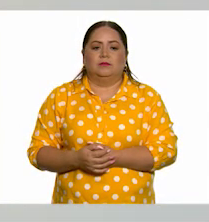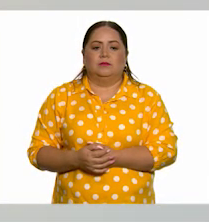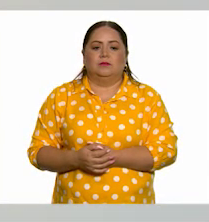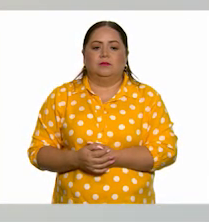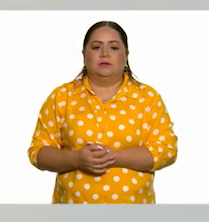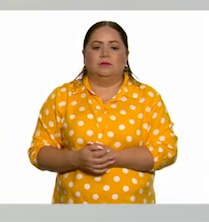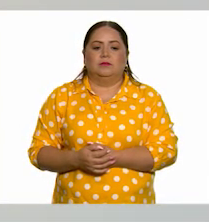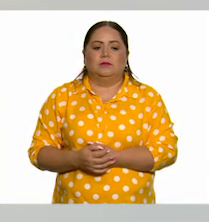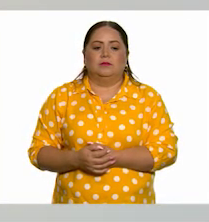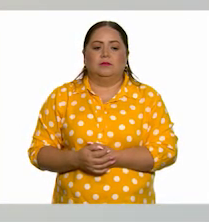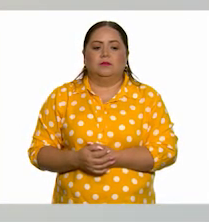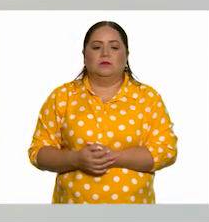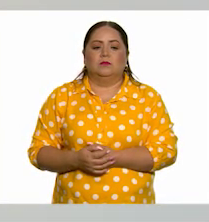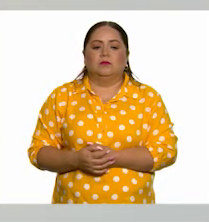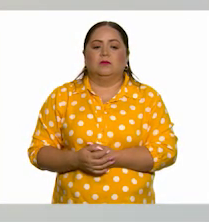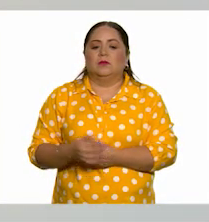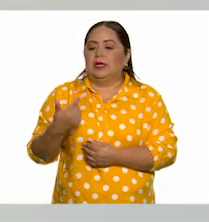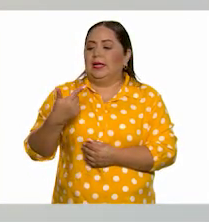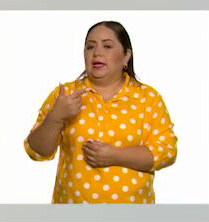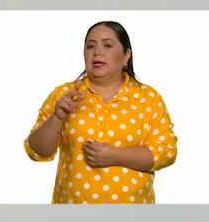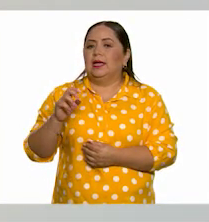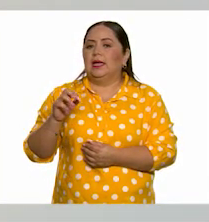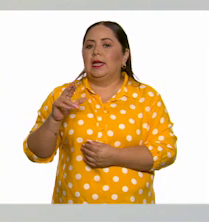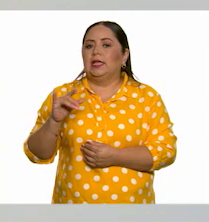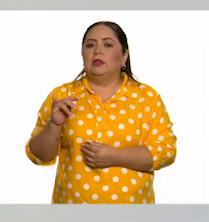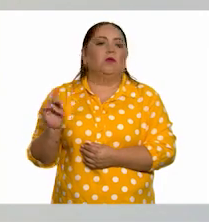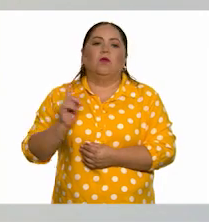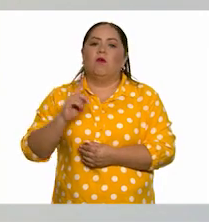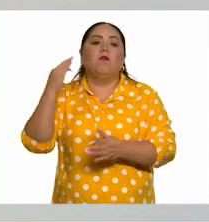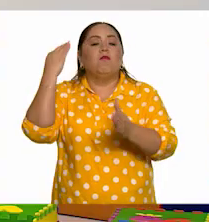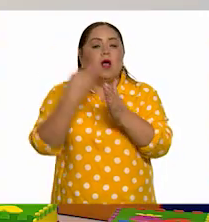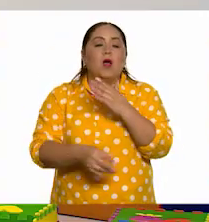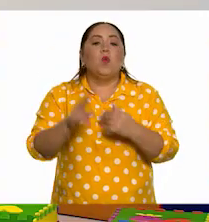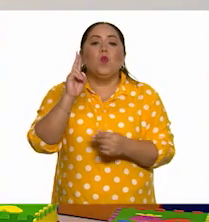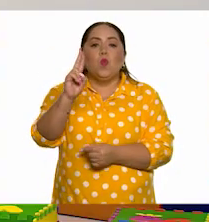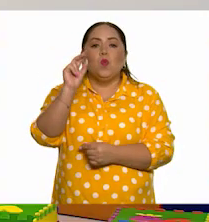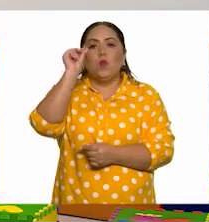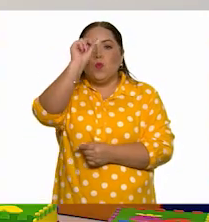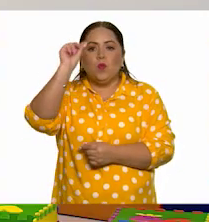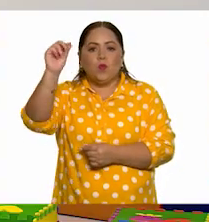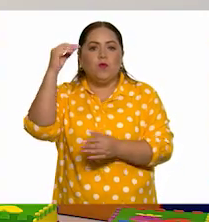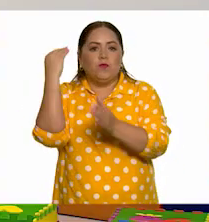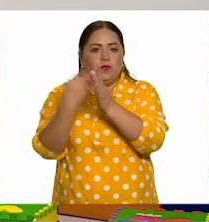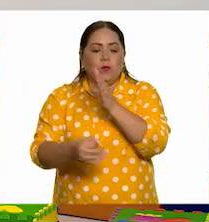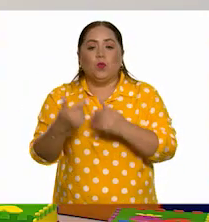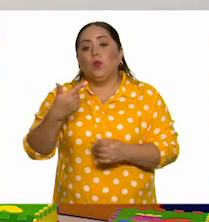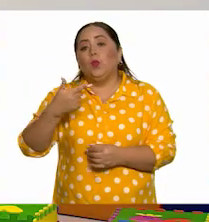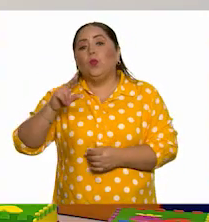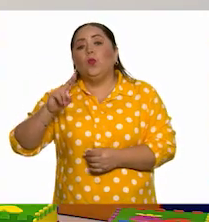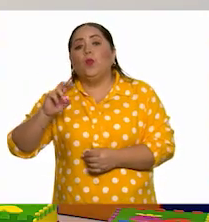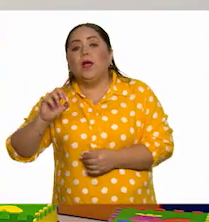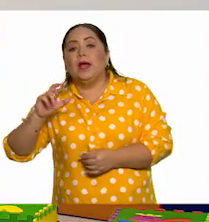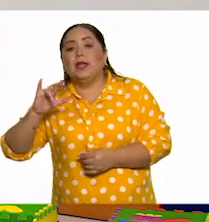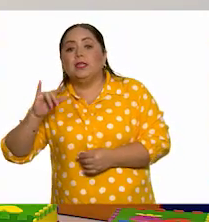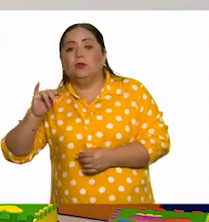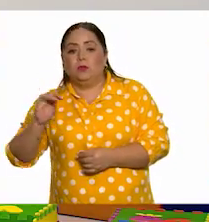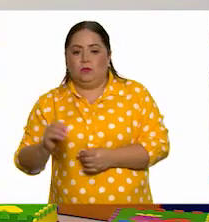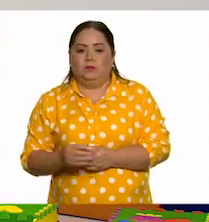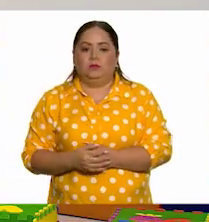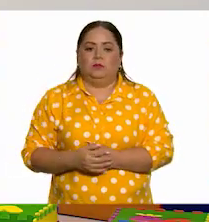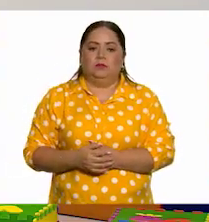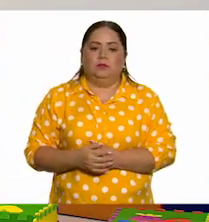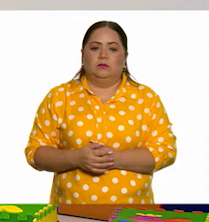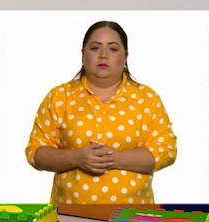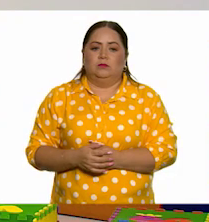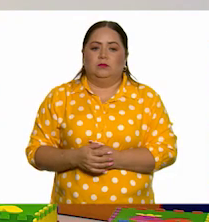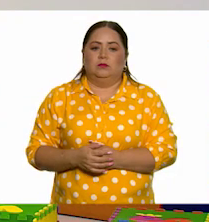Y aquí dice... Guerito. Ajá. Y entonces a él le llaman... Güerito. Güerito, no,